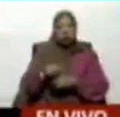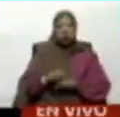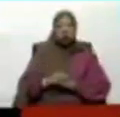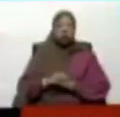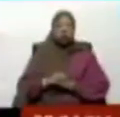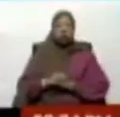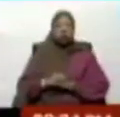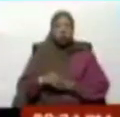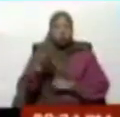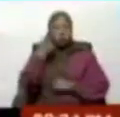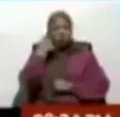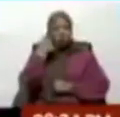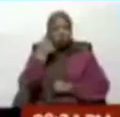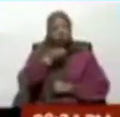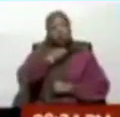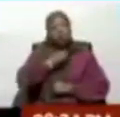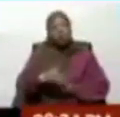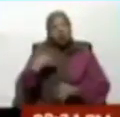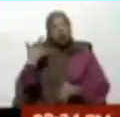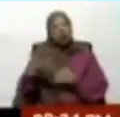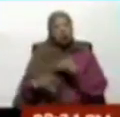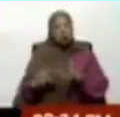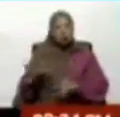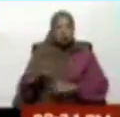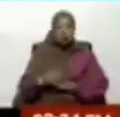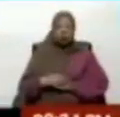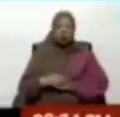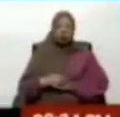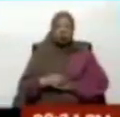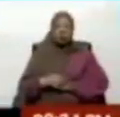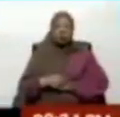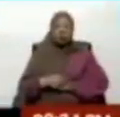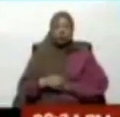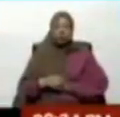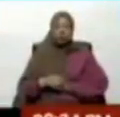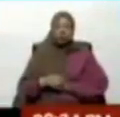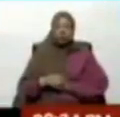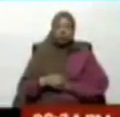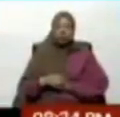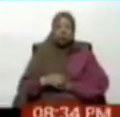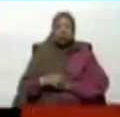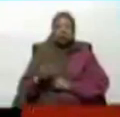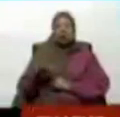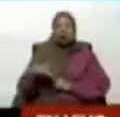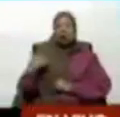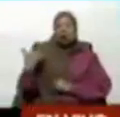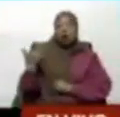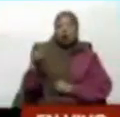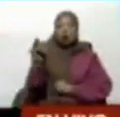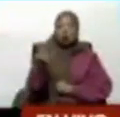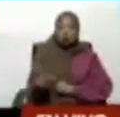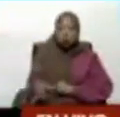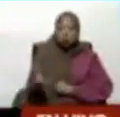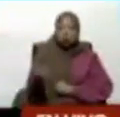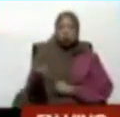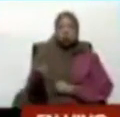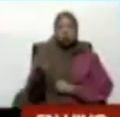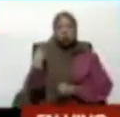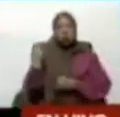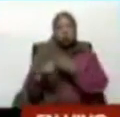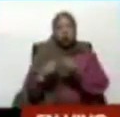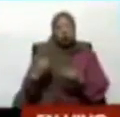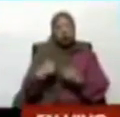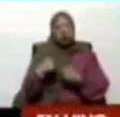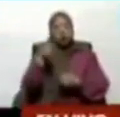Viéndose perdidos como están, ellos apuestan a hacerle